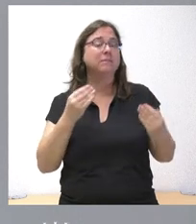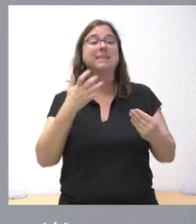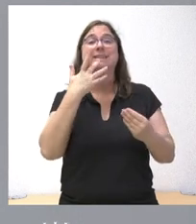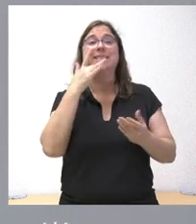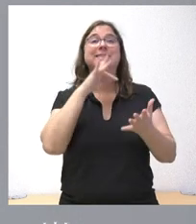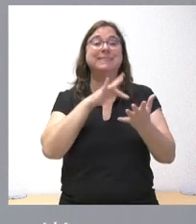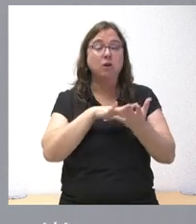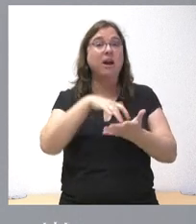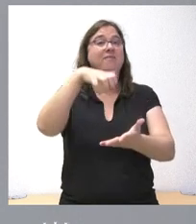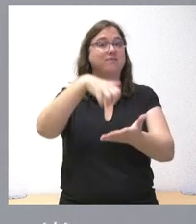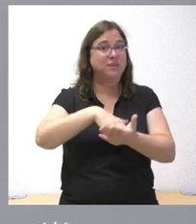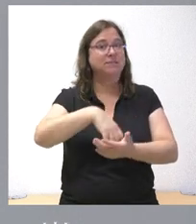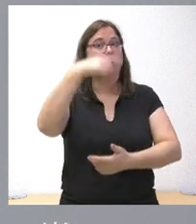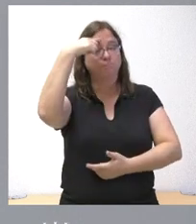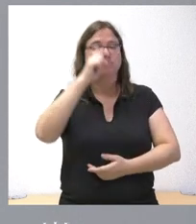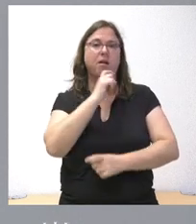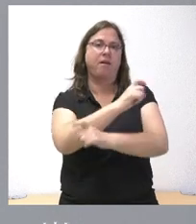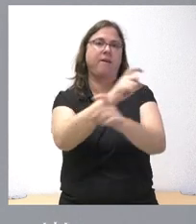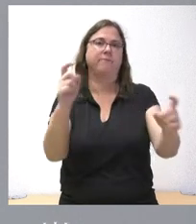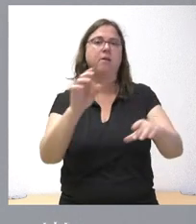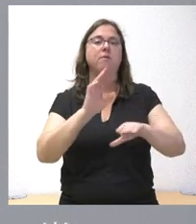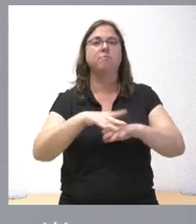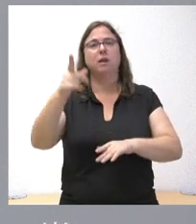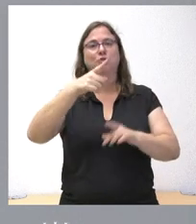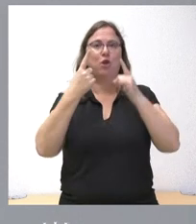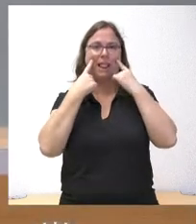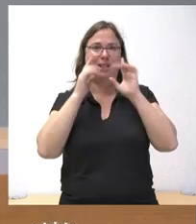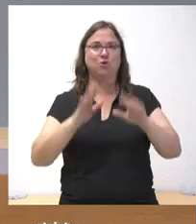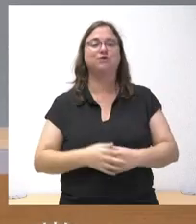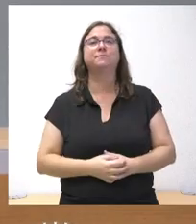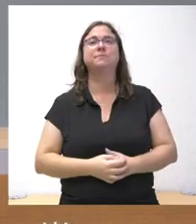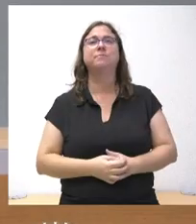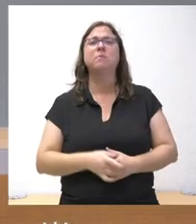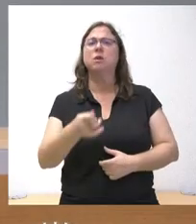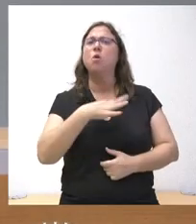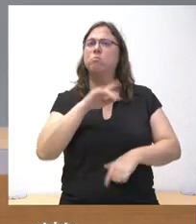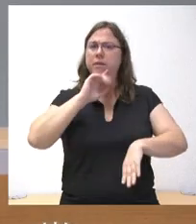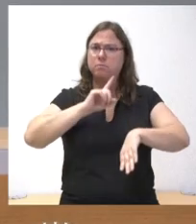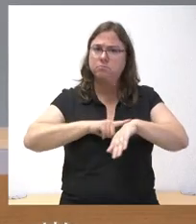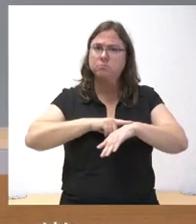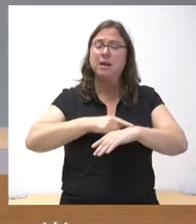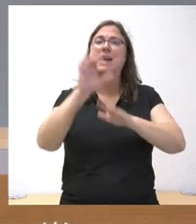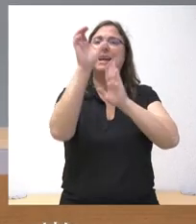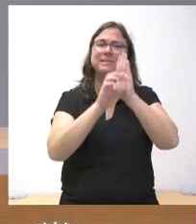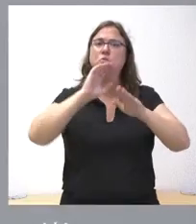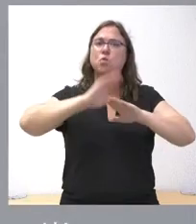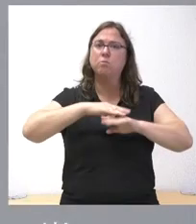fecha se lo comunicaremos para que estén todos atentos. Sí, pero están en condiciones de cumplir el mandato estatutario.